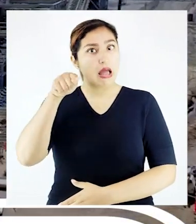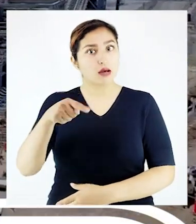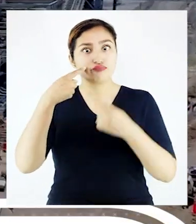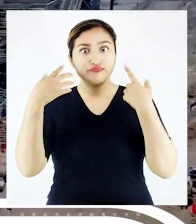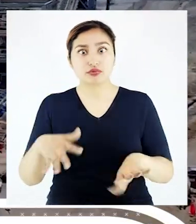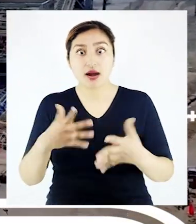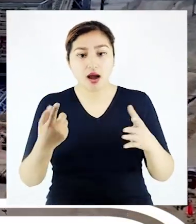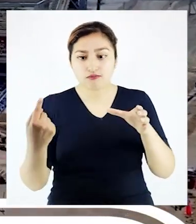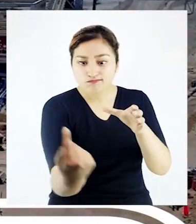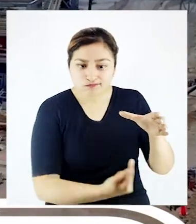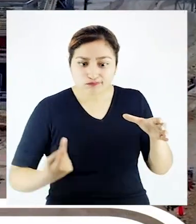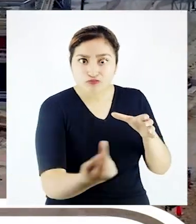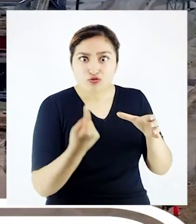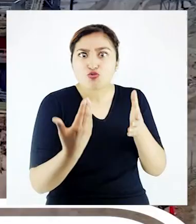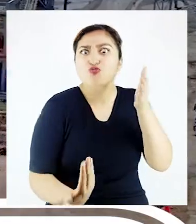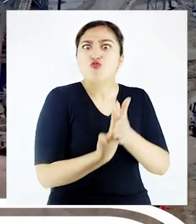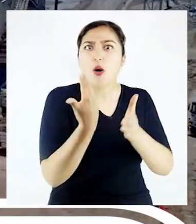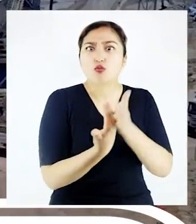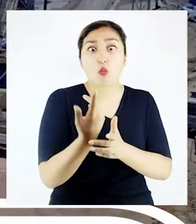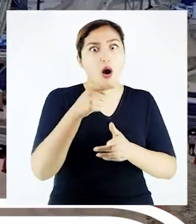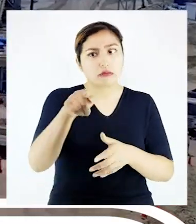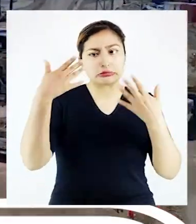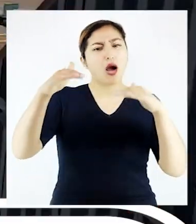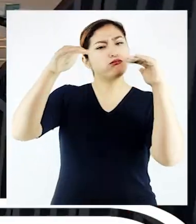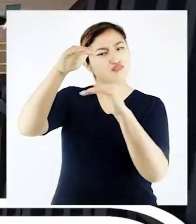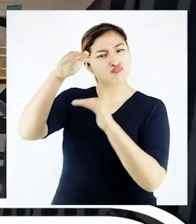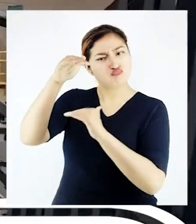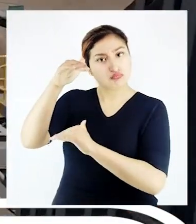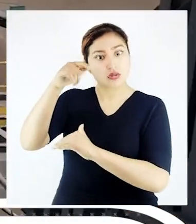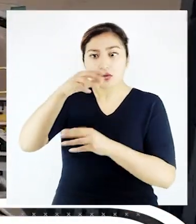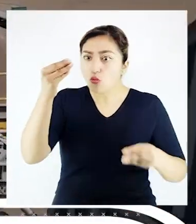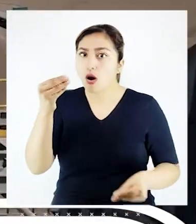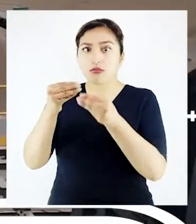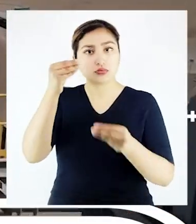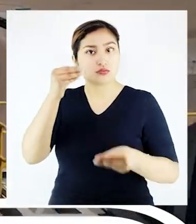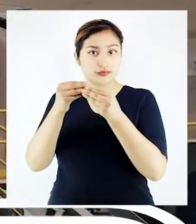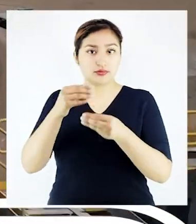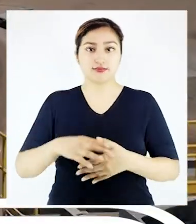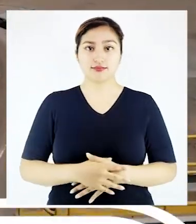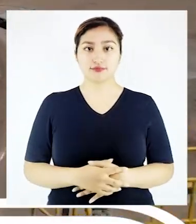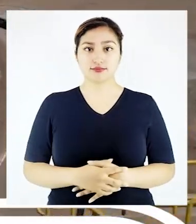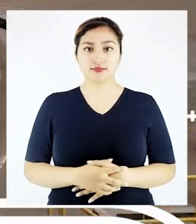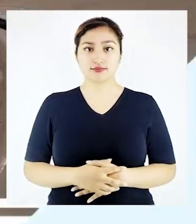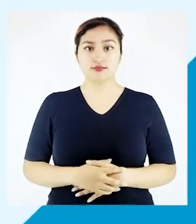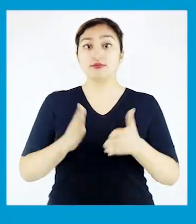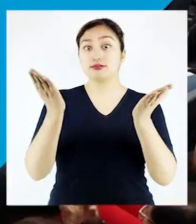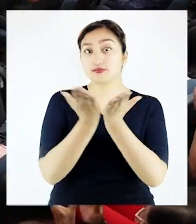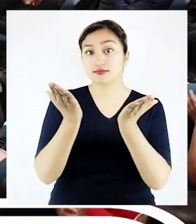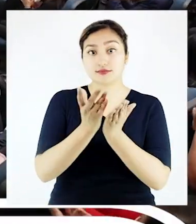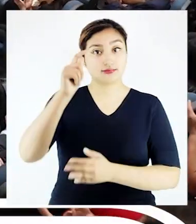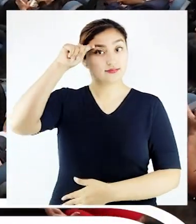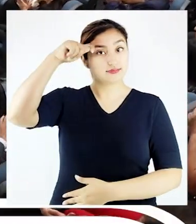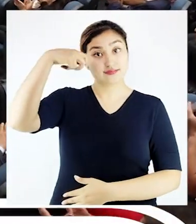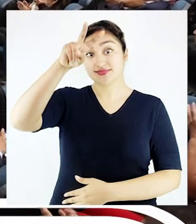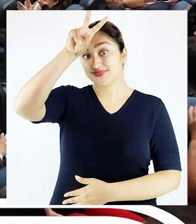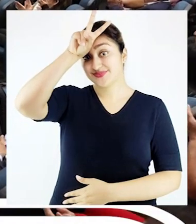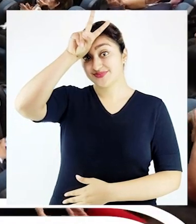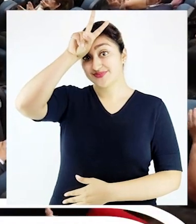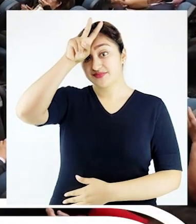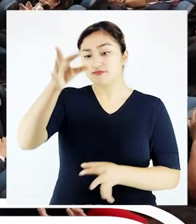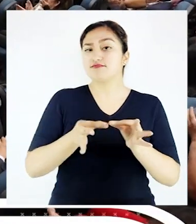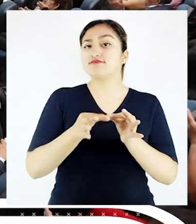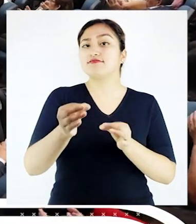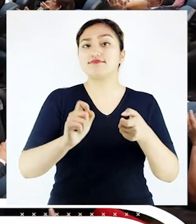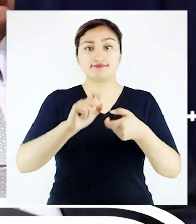ubicada en Nazca, donde se han encontrado nuevos yacimientos que permitirán incrementar sus reservas. En el Colegio de